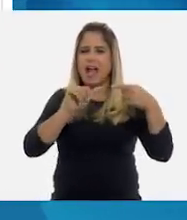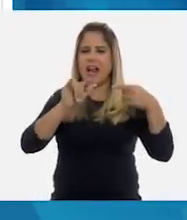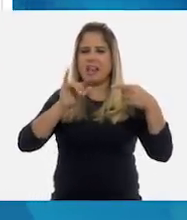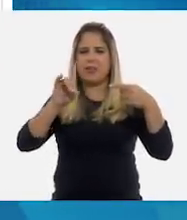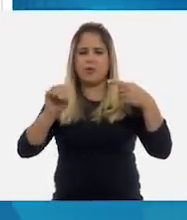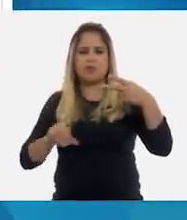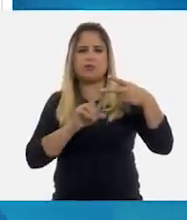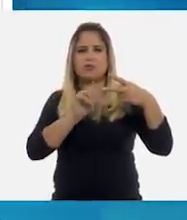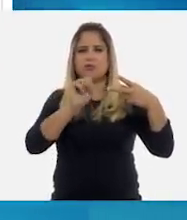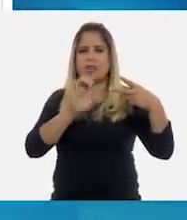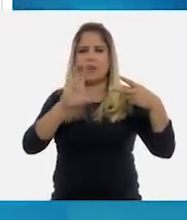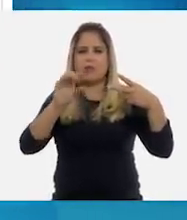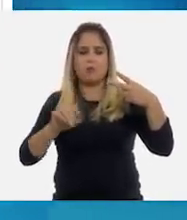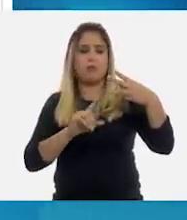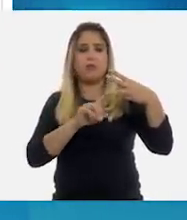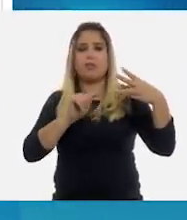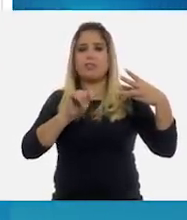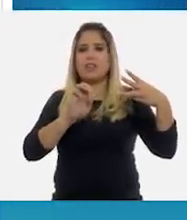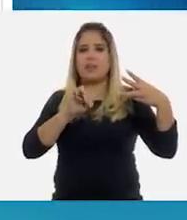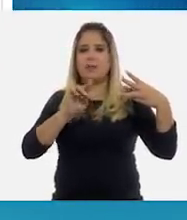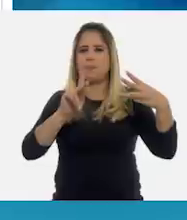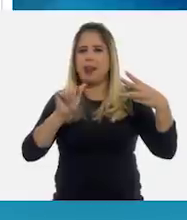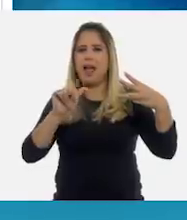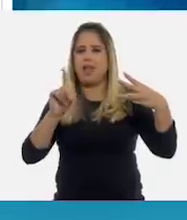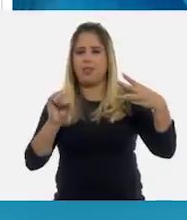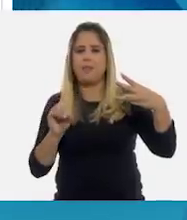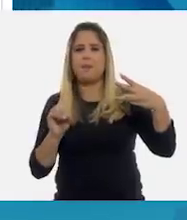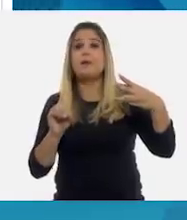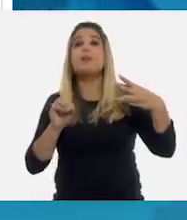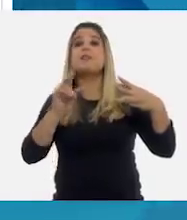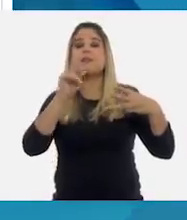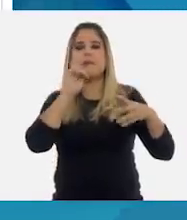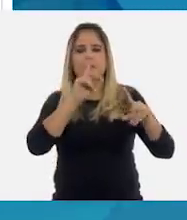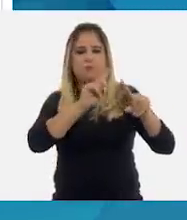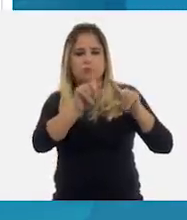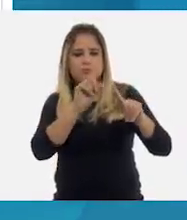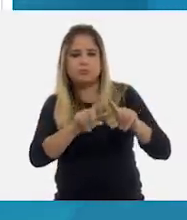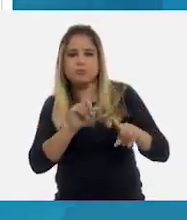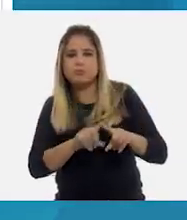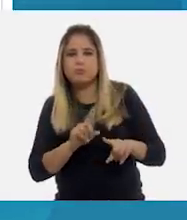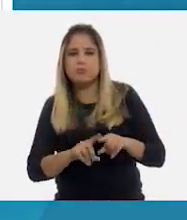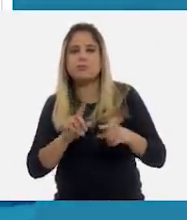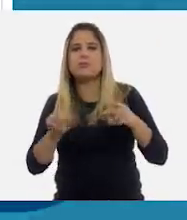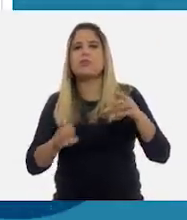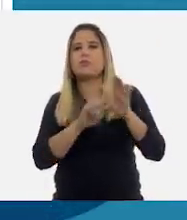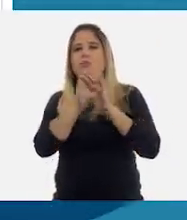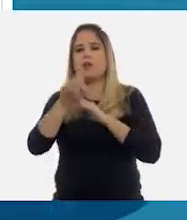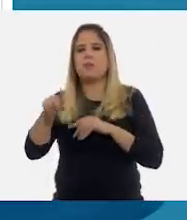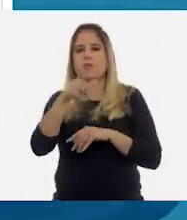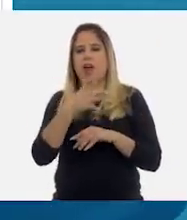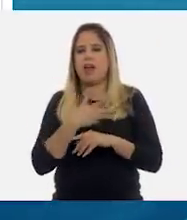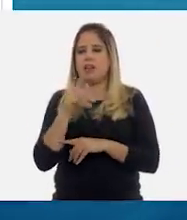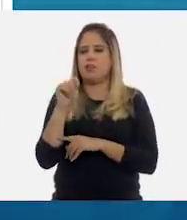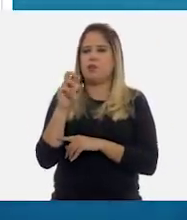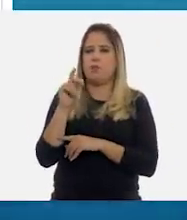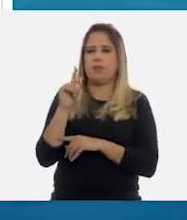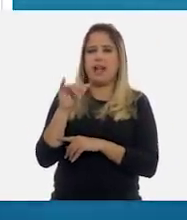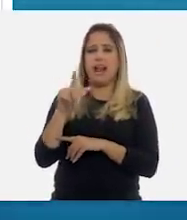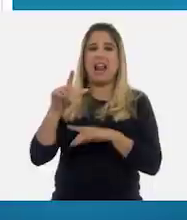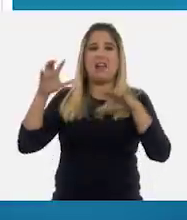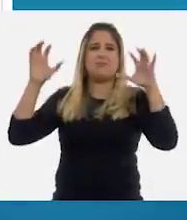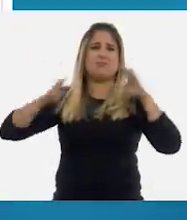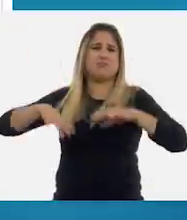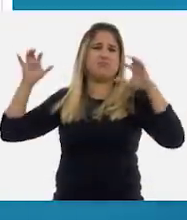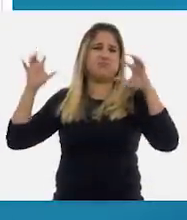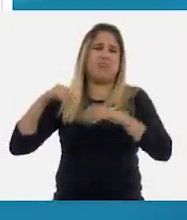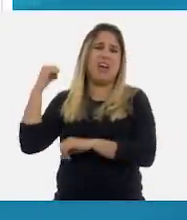secos y templados, incluso algunas variantes de cada uno. Por ejemplo, en los tropicales hay con lluvias todo el año